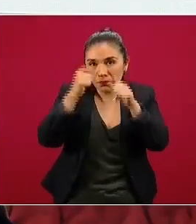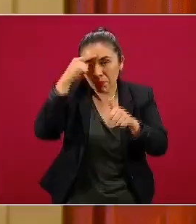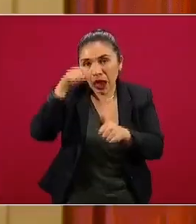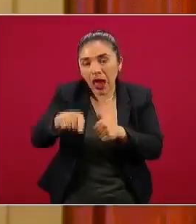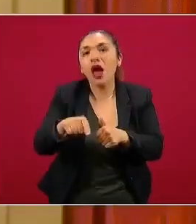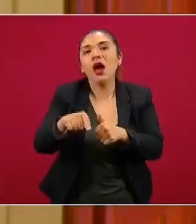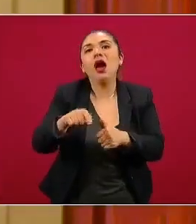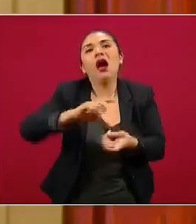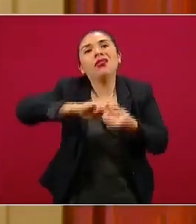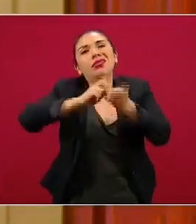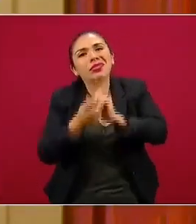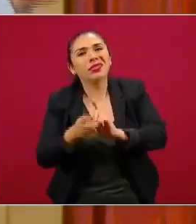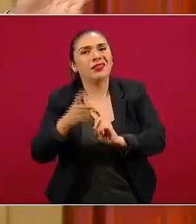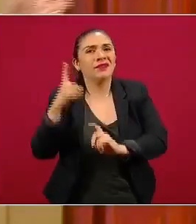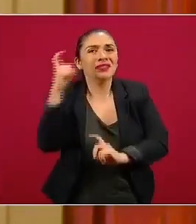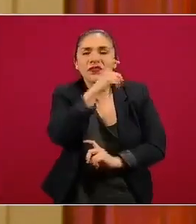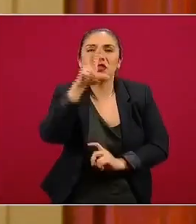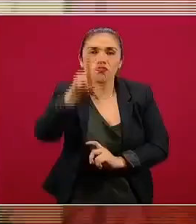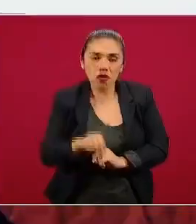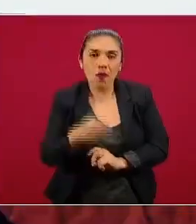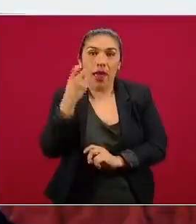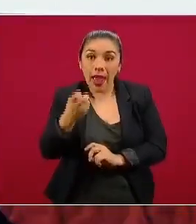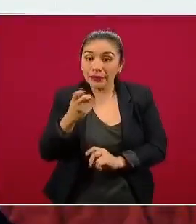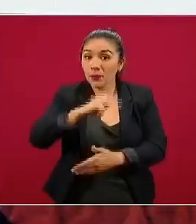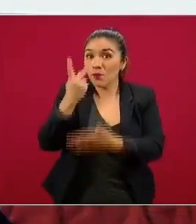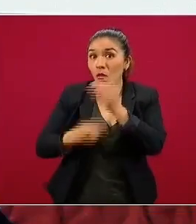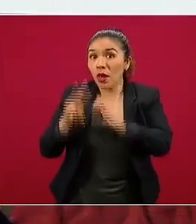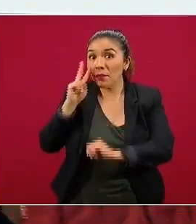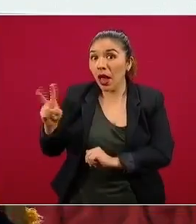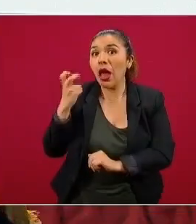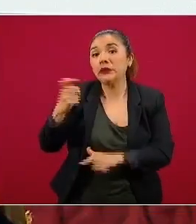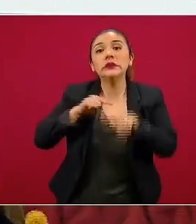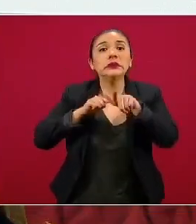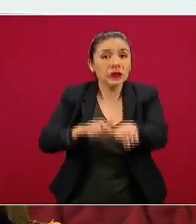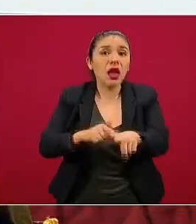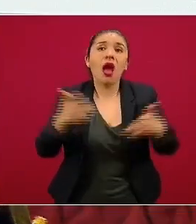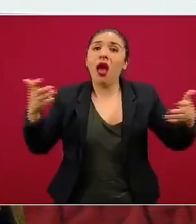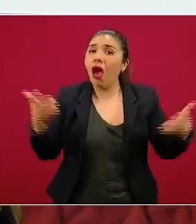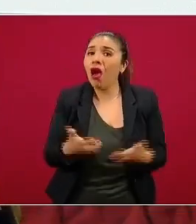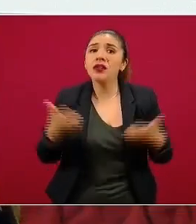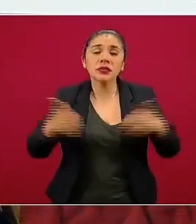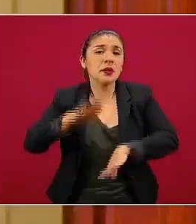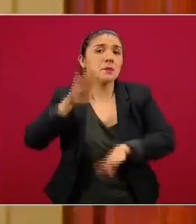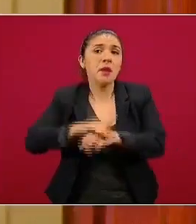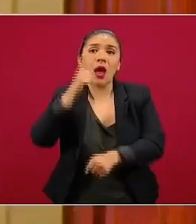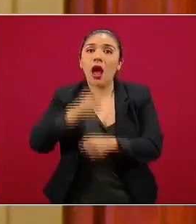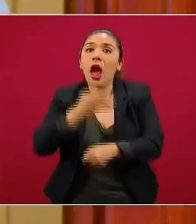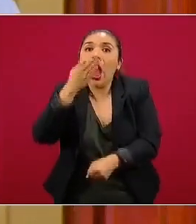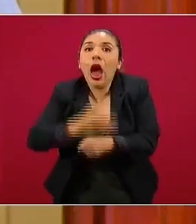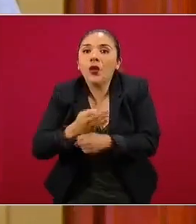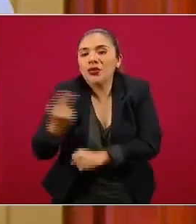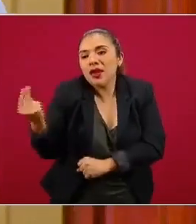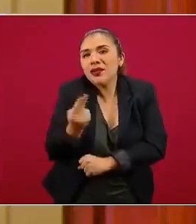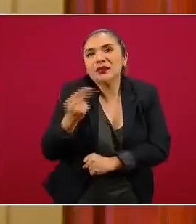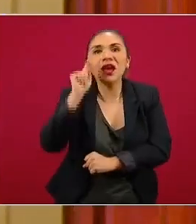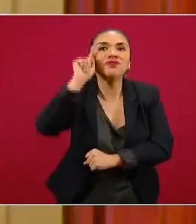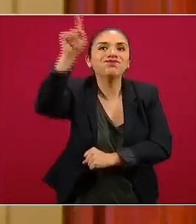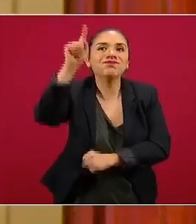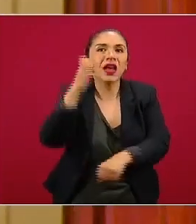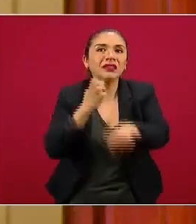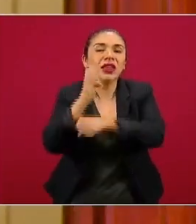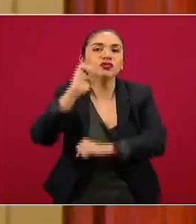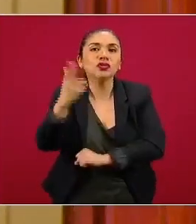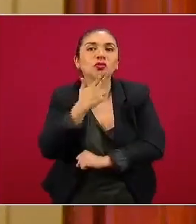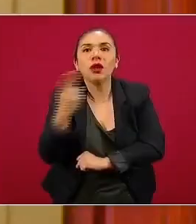para evitar sus complicaciones. Y este programa, lógicamente, continuará desarrollándose, sobre todo más ahora cuando se tiene la